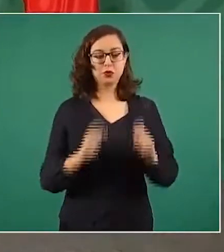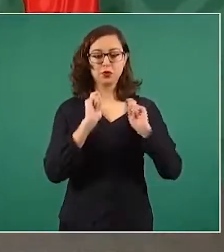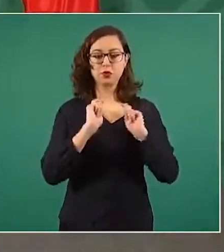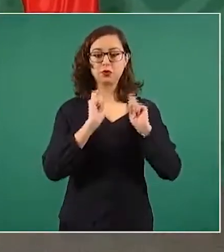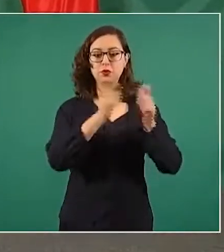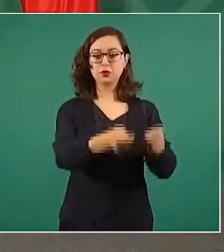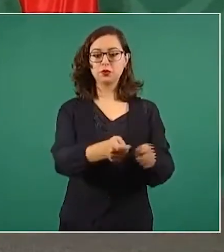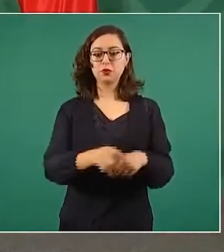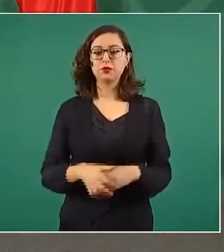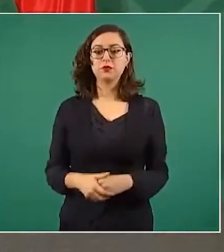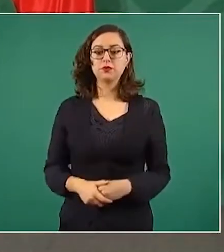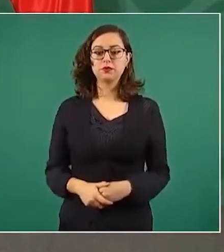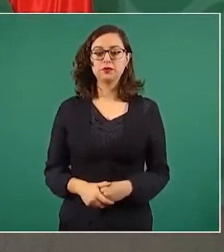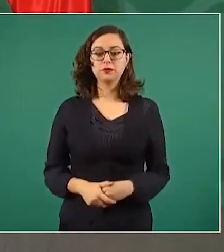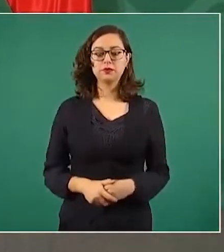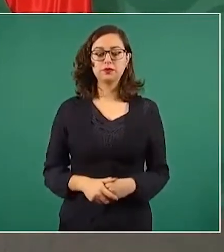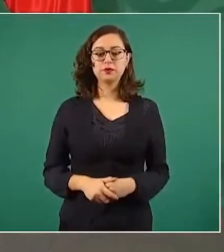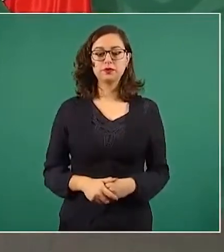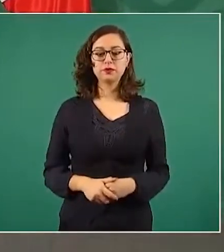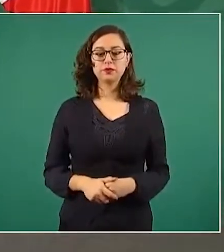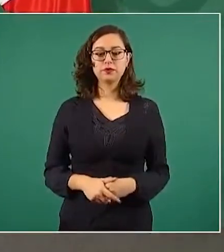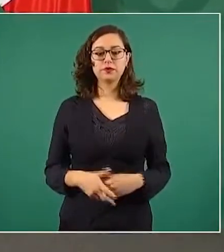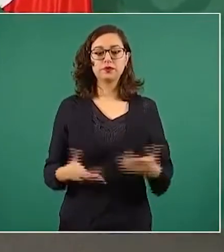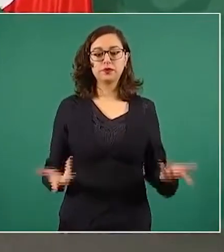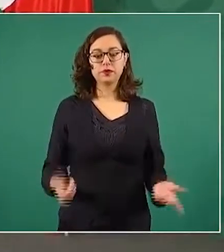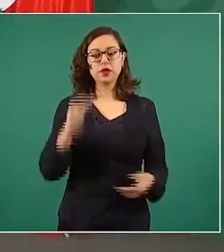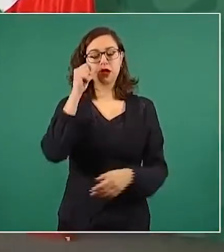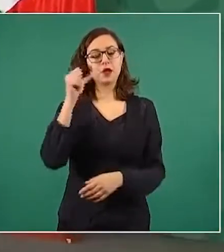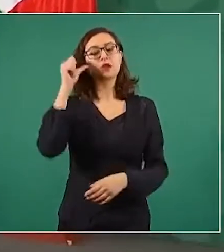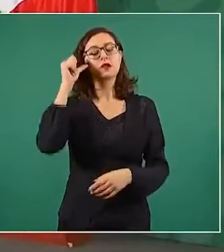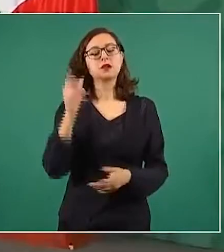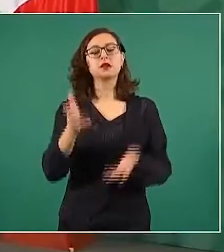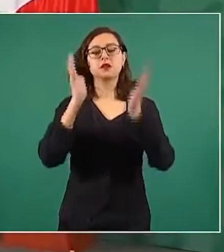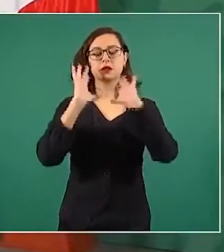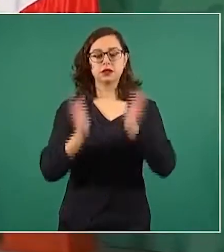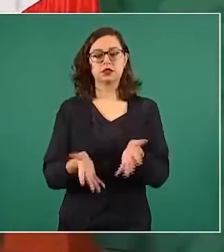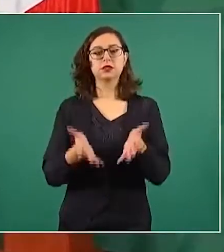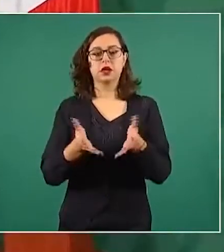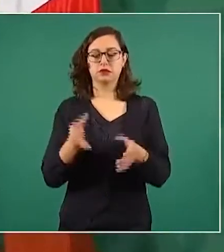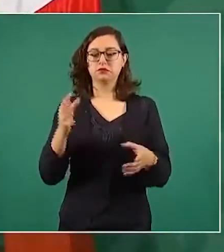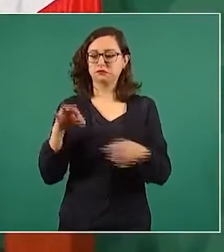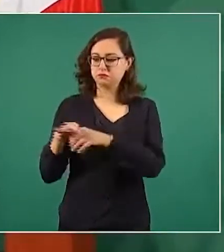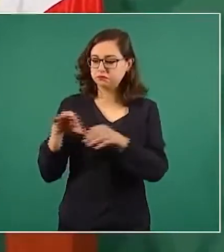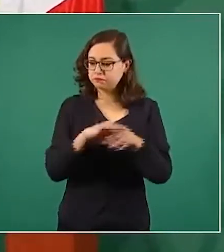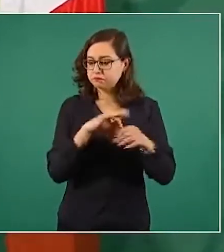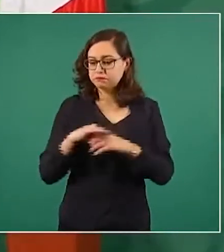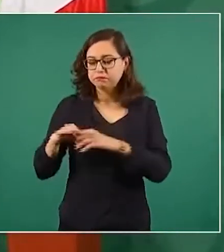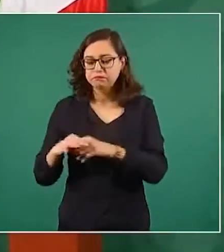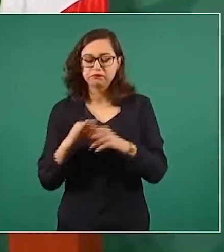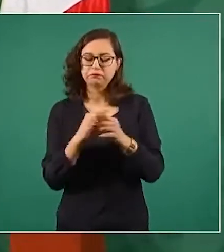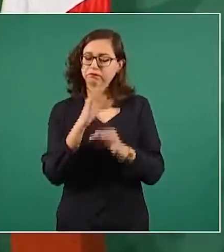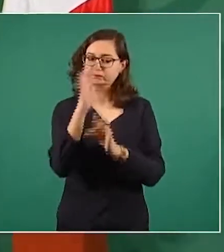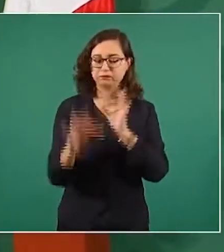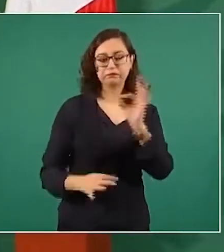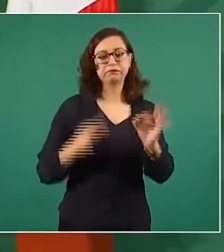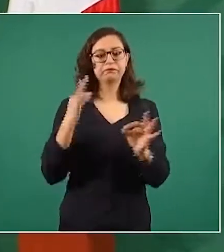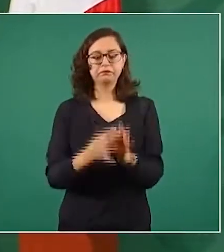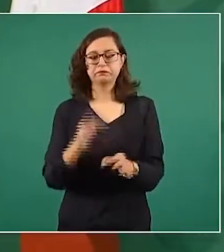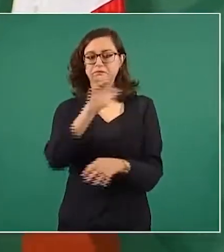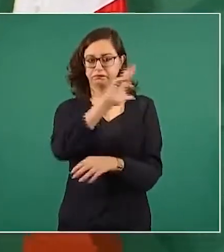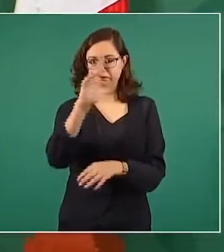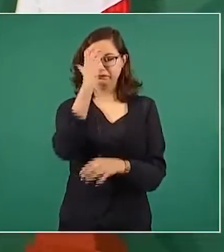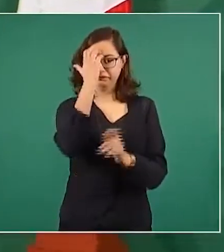ayer se le reconoció como presidente electo, le enviamos